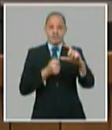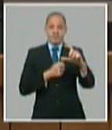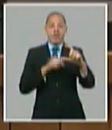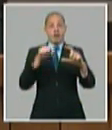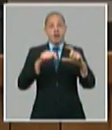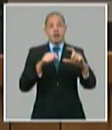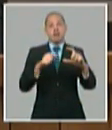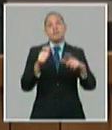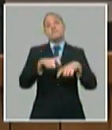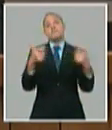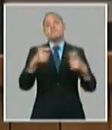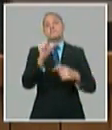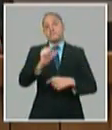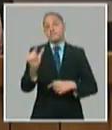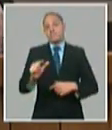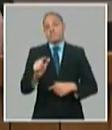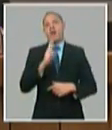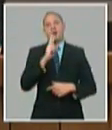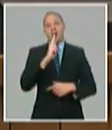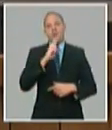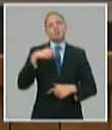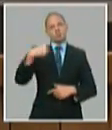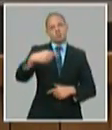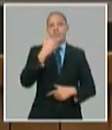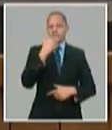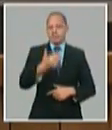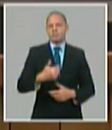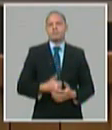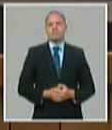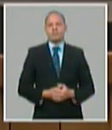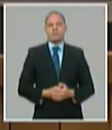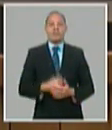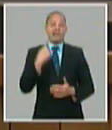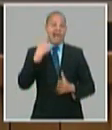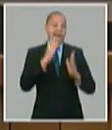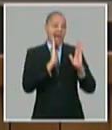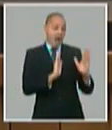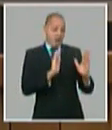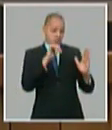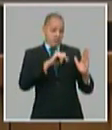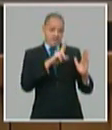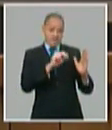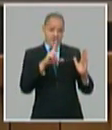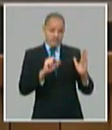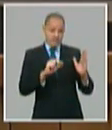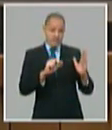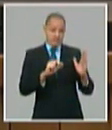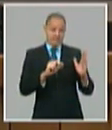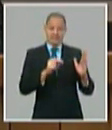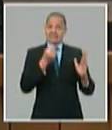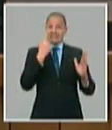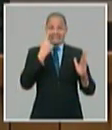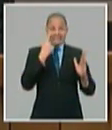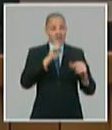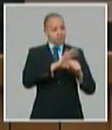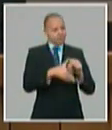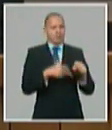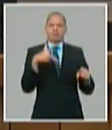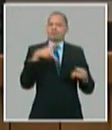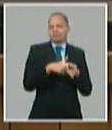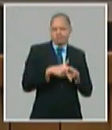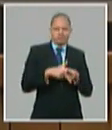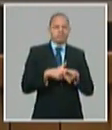habitantes o sea que tanto en el 2020 en medio de todas las restricciones y todo el esfuerzo que ha tenido que hacer nuestro pueblo